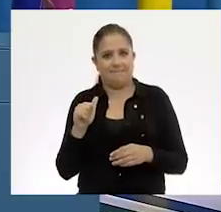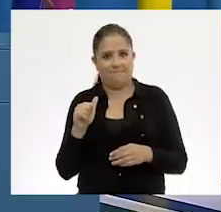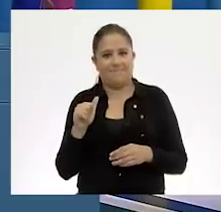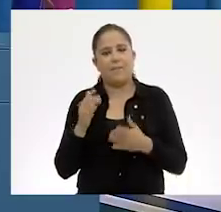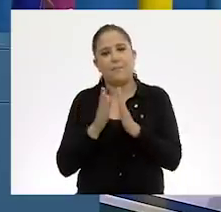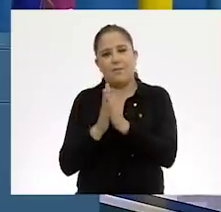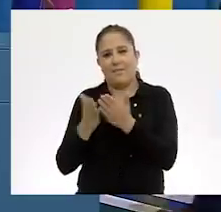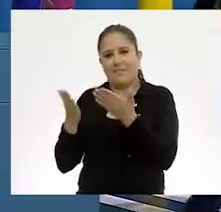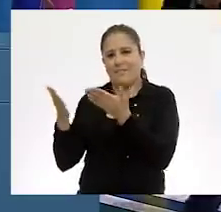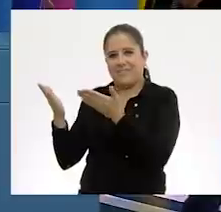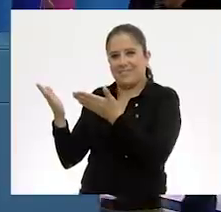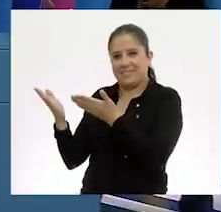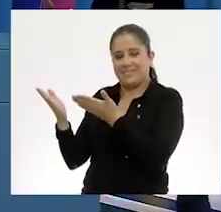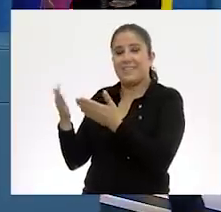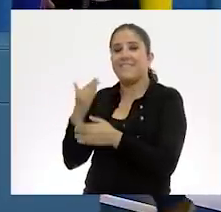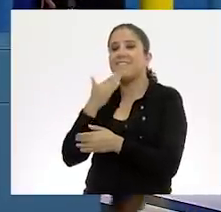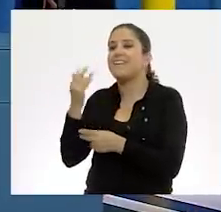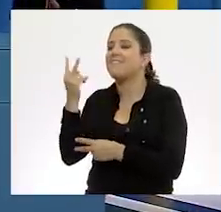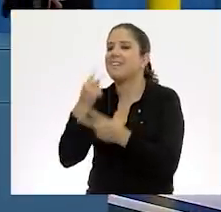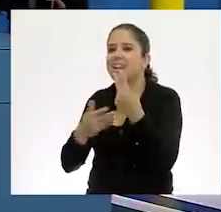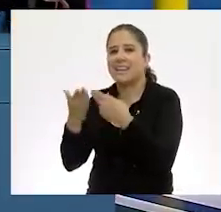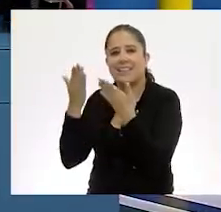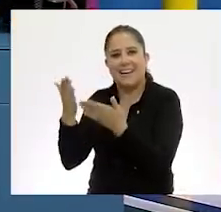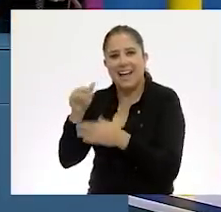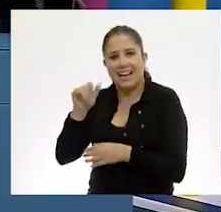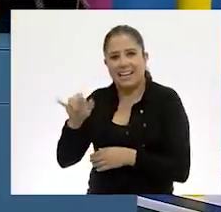Por favor, bienvenido, bienvenido Alejandro.